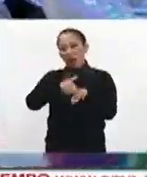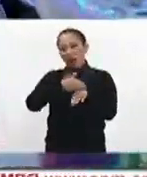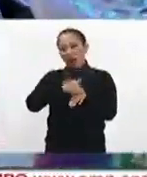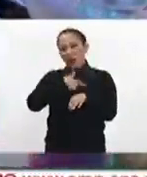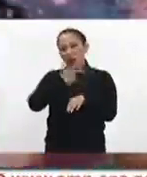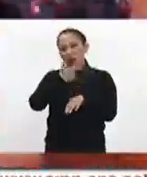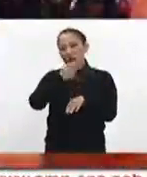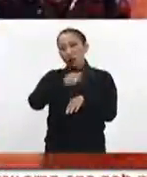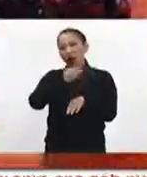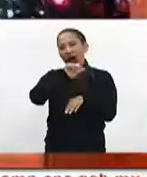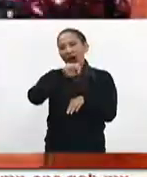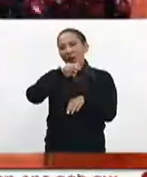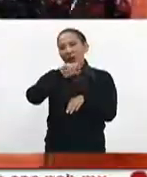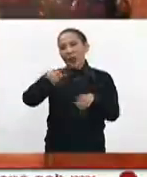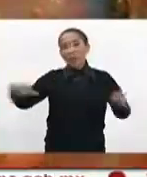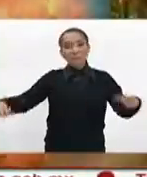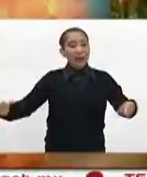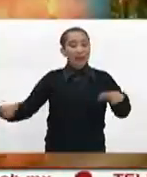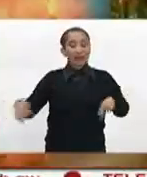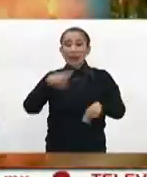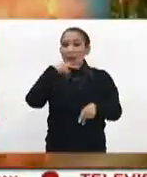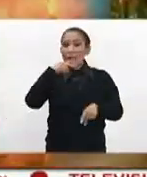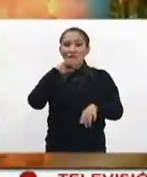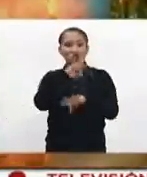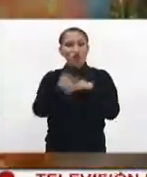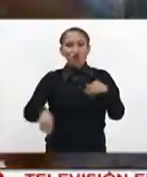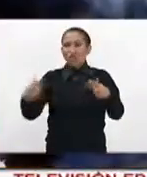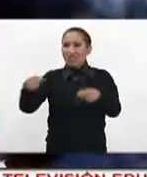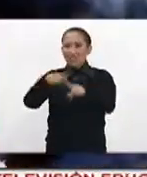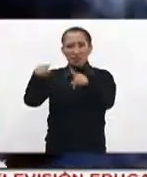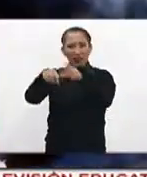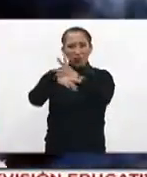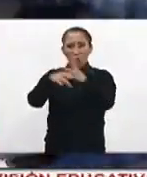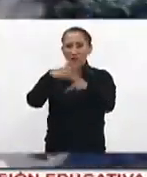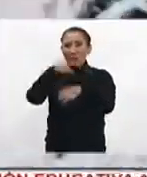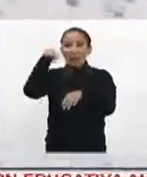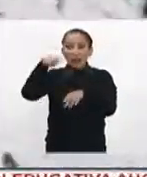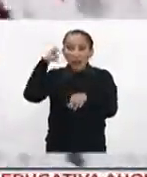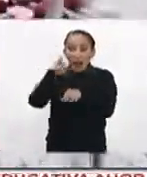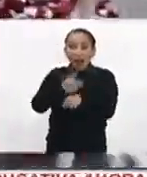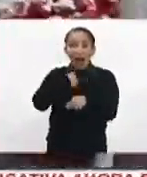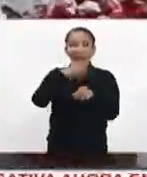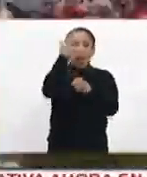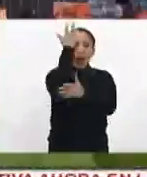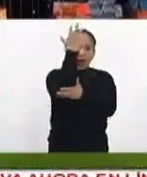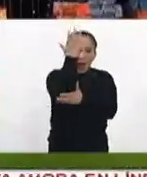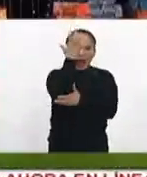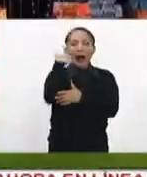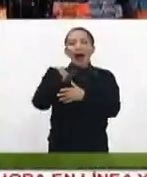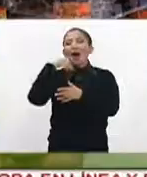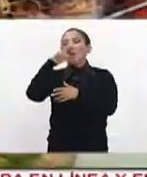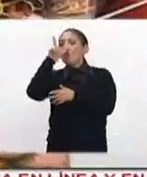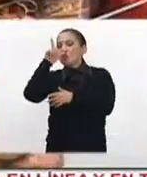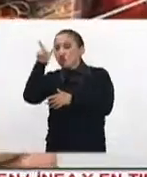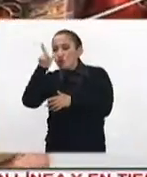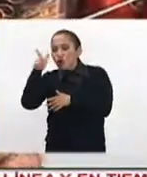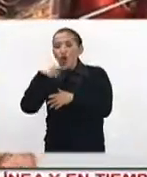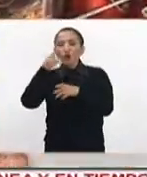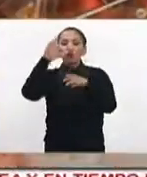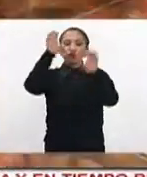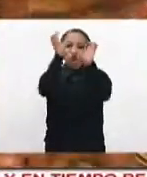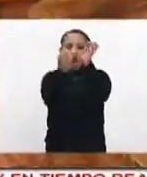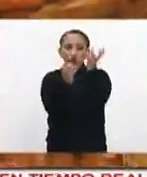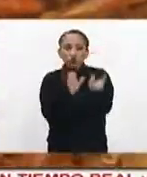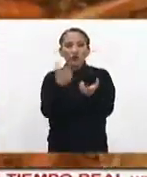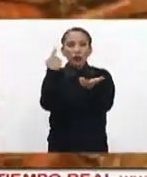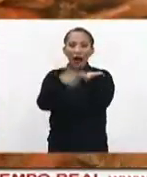Gustavo Amadero, la vendimia navideña está a todo lo que da y es que aquí encuentra desde el pino, las luces y las esferas hasta